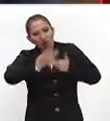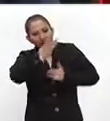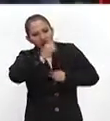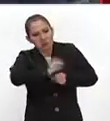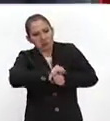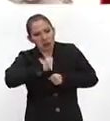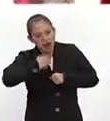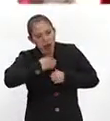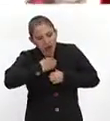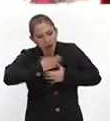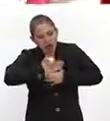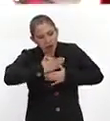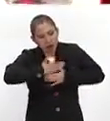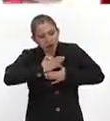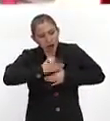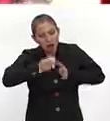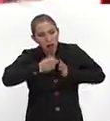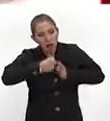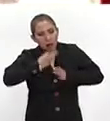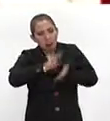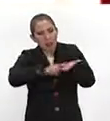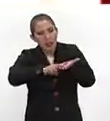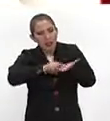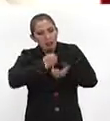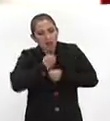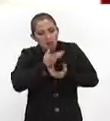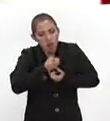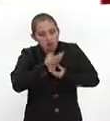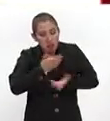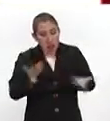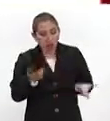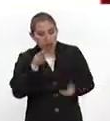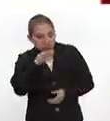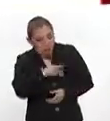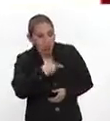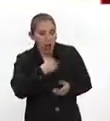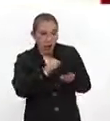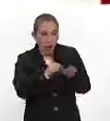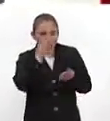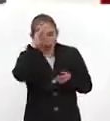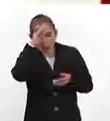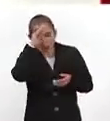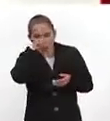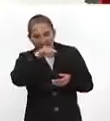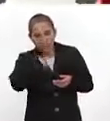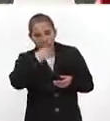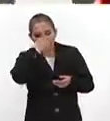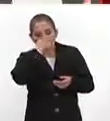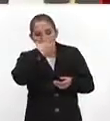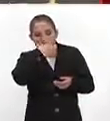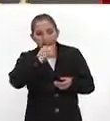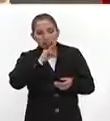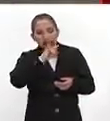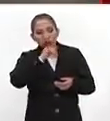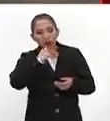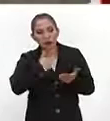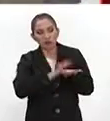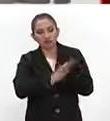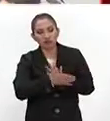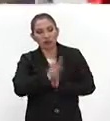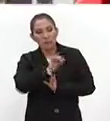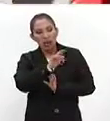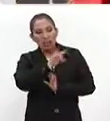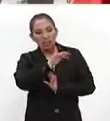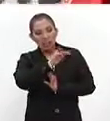semanas y esa tos empieza a ser con flema verde. Entonces, cuando tienes estos datos, pues bueno, puedes pensar que una sinusitis ya se complicó y se hizo bacteriana.